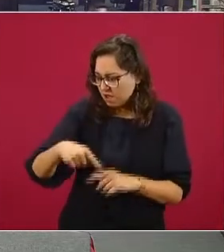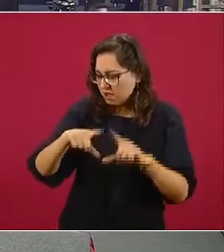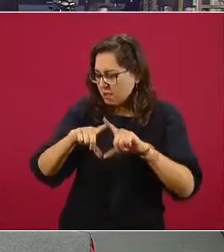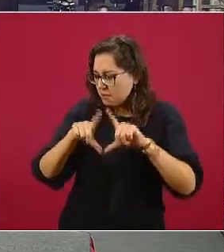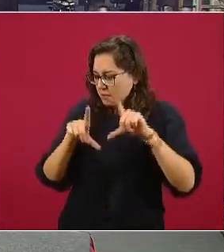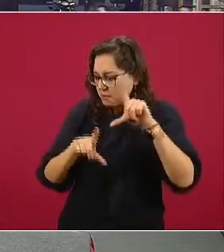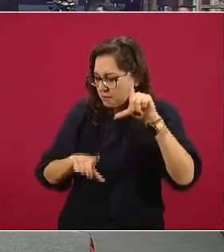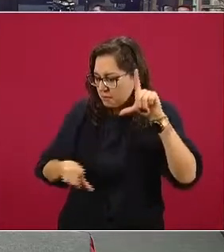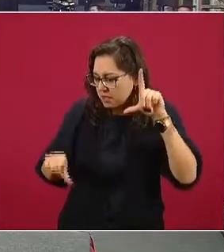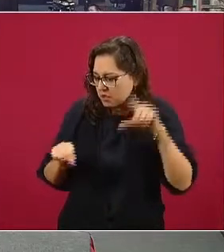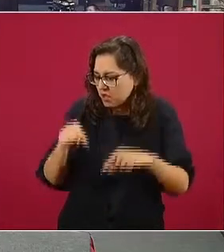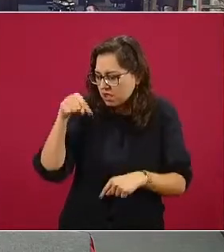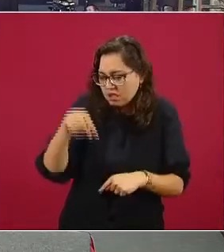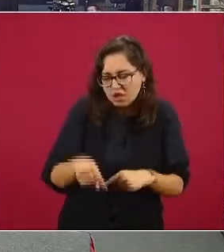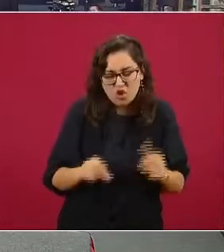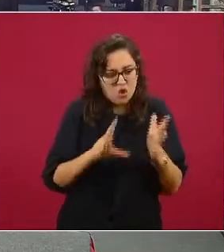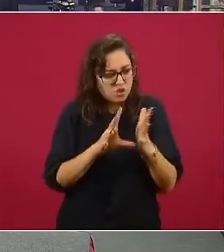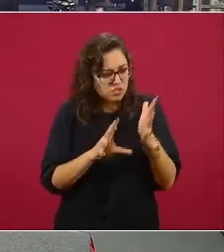Sí, el 89.